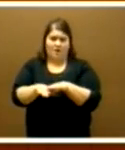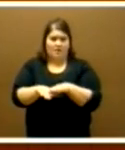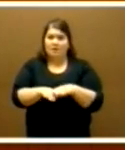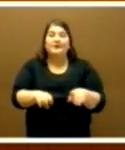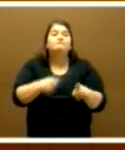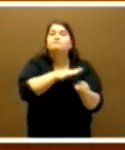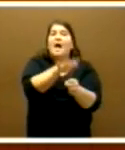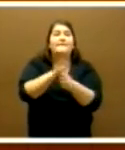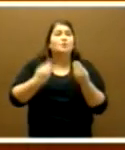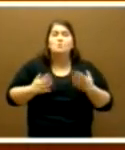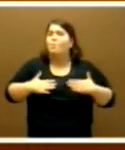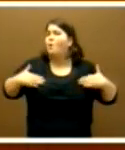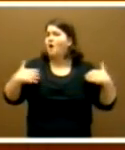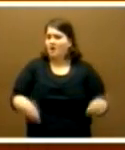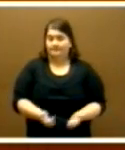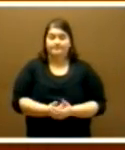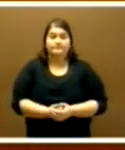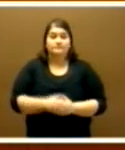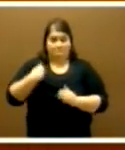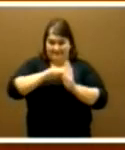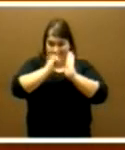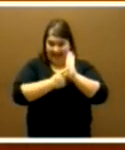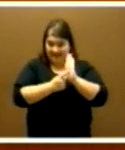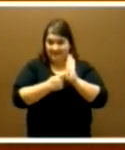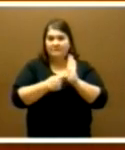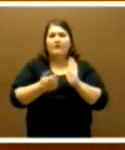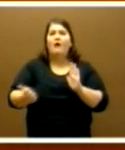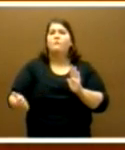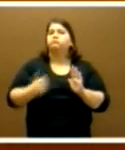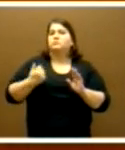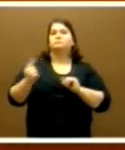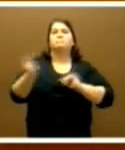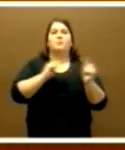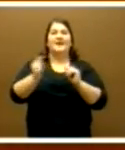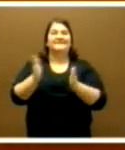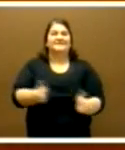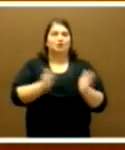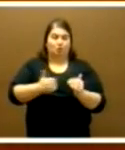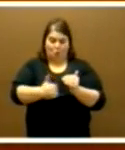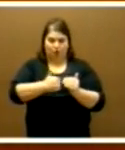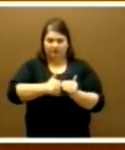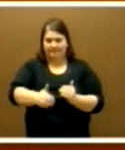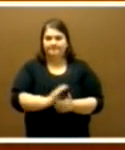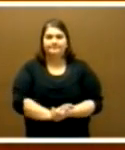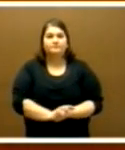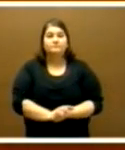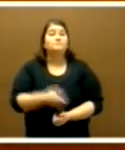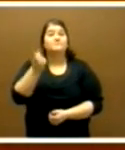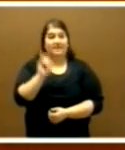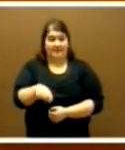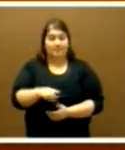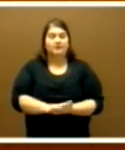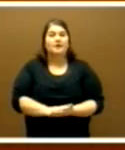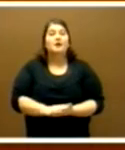en todos los ámbitos de la vida. La que tendremos oportunidad de debatir en la próxima sesión. También